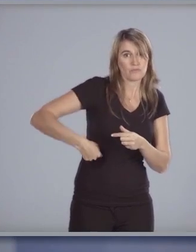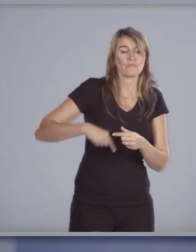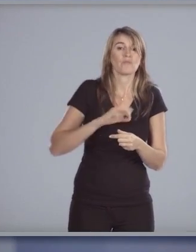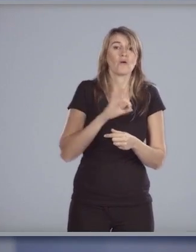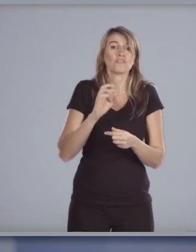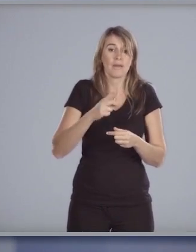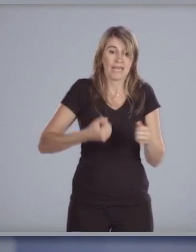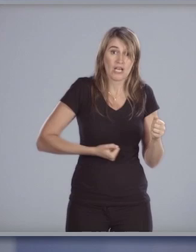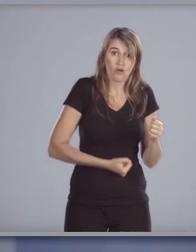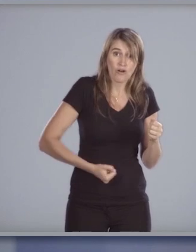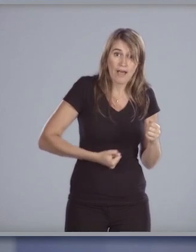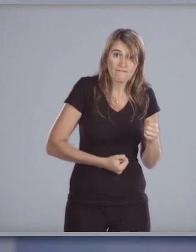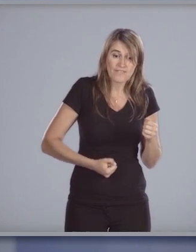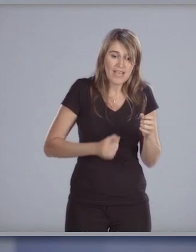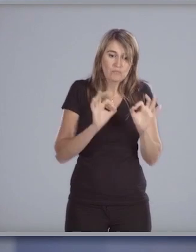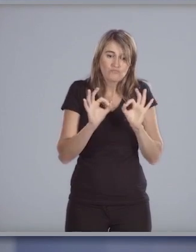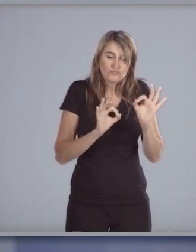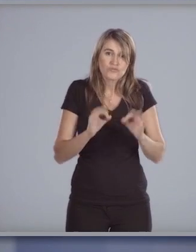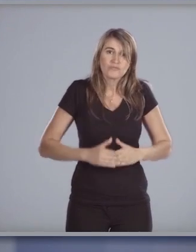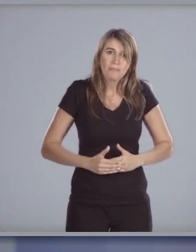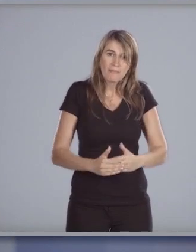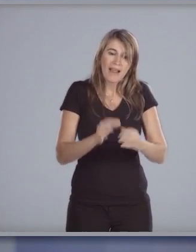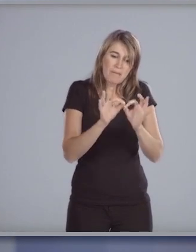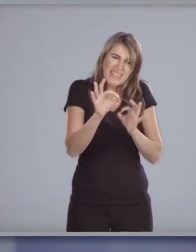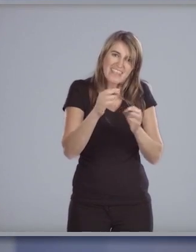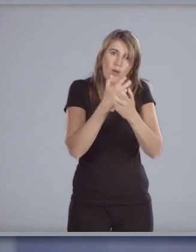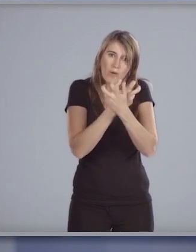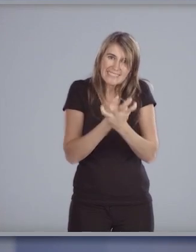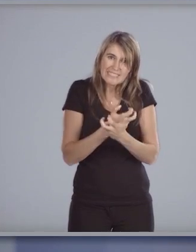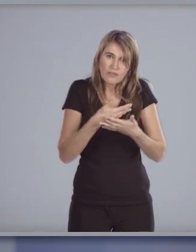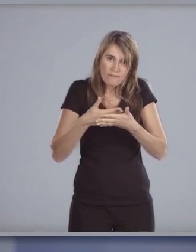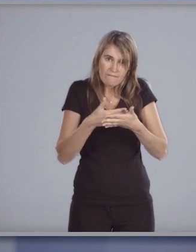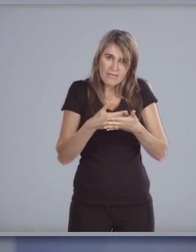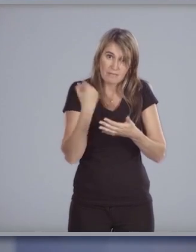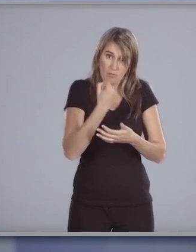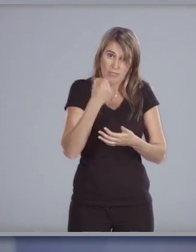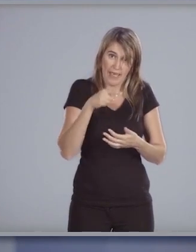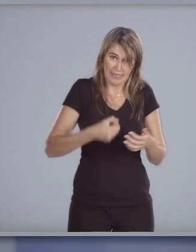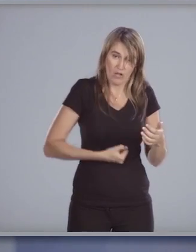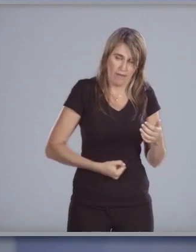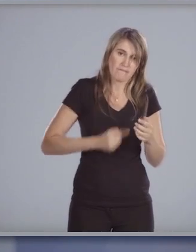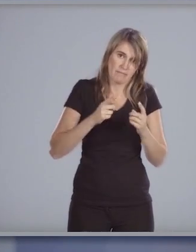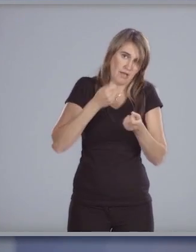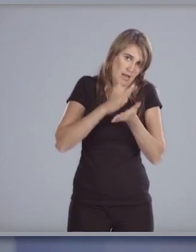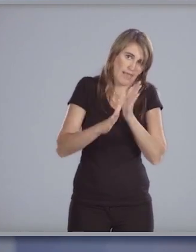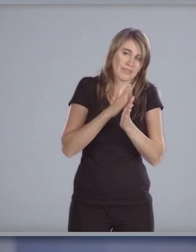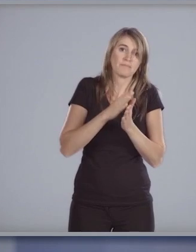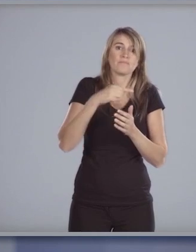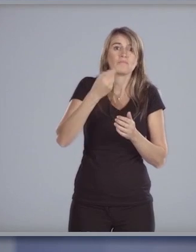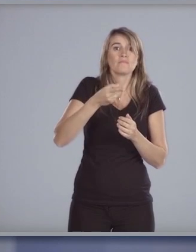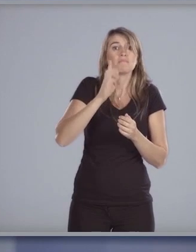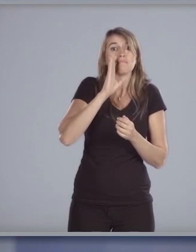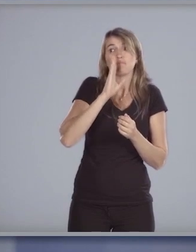ecografía estructural para las madres embarazadas que la tengan indicada construiremos una red de